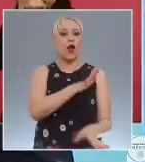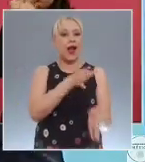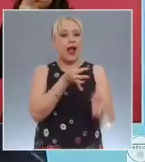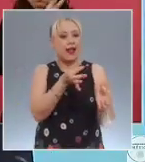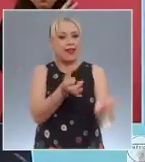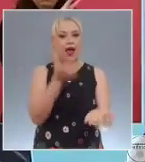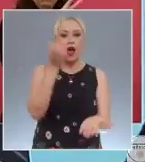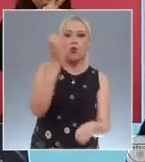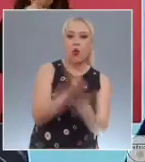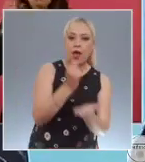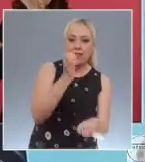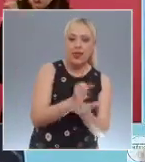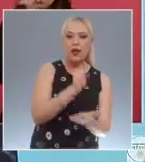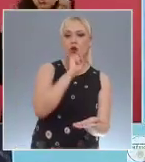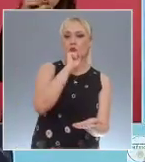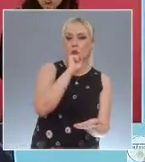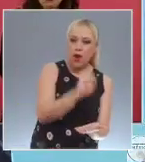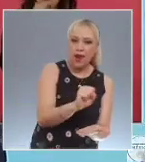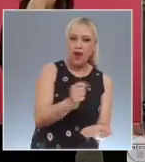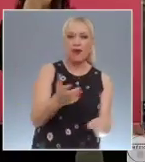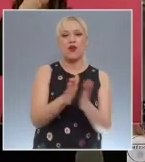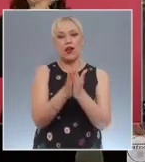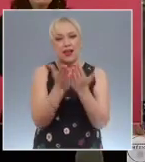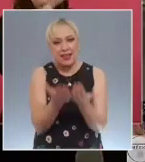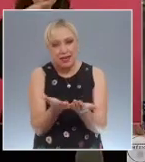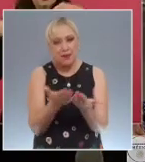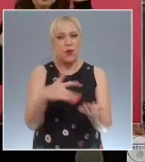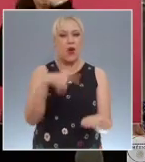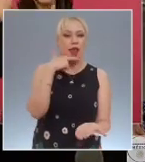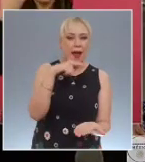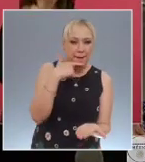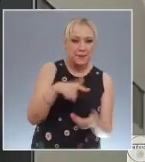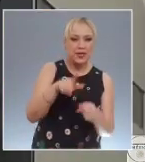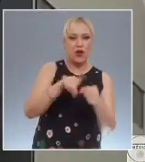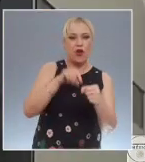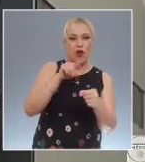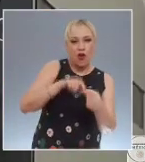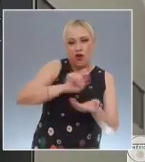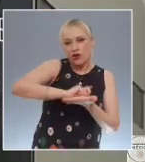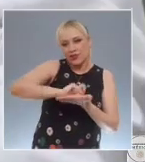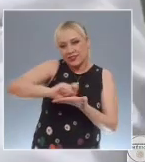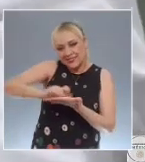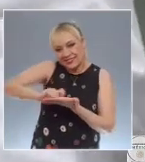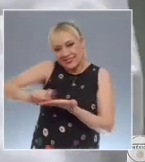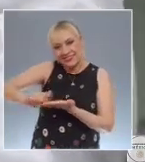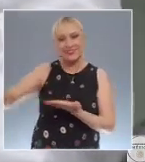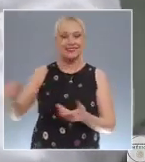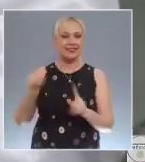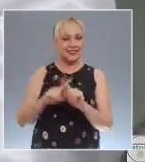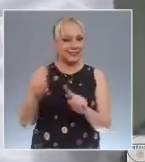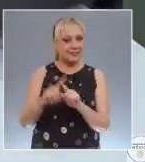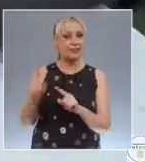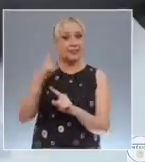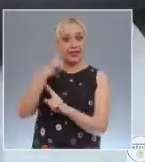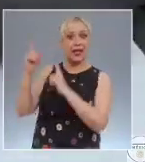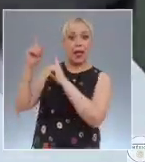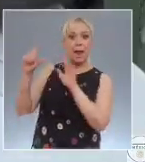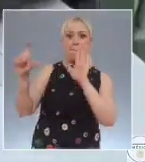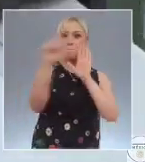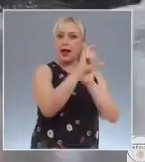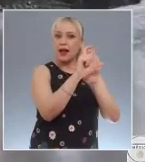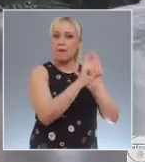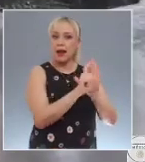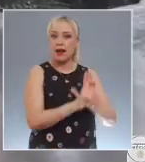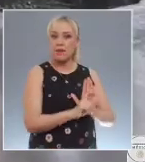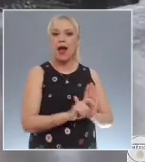escolar 2023-2024, y presentó un video con las marcas, en este caso, de bolígrafos, que representan un